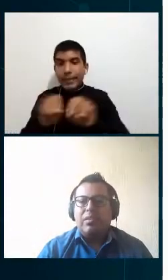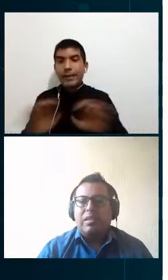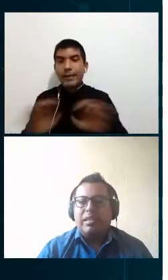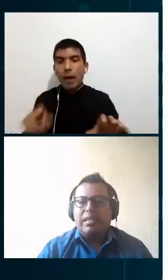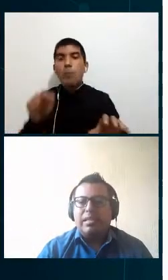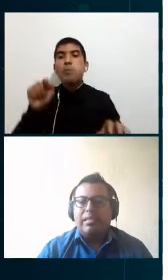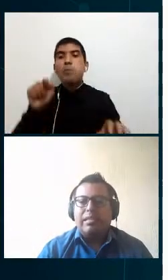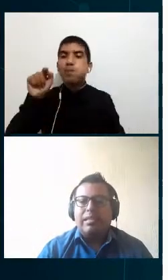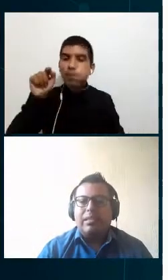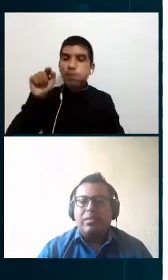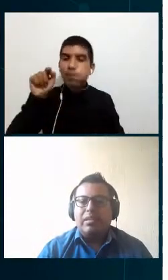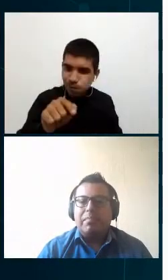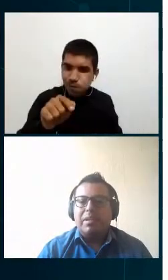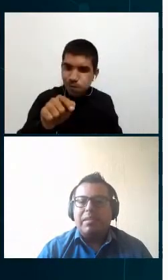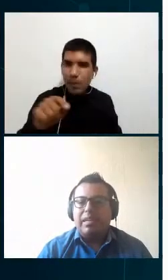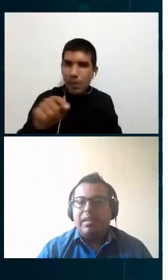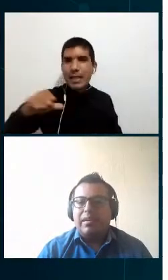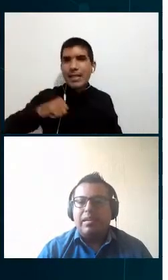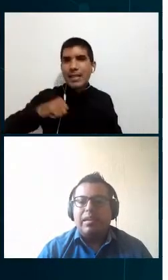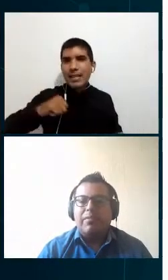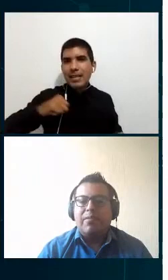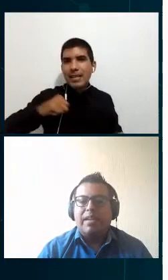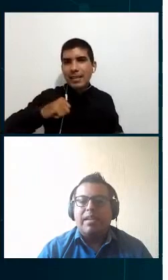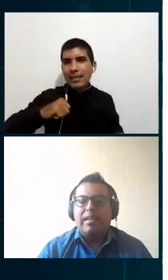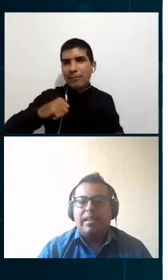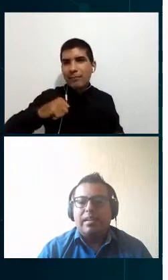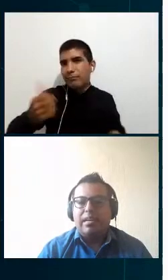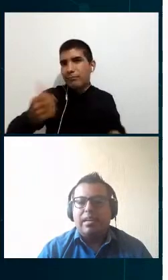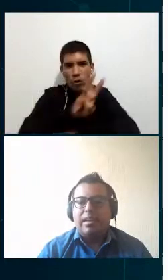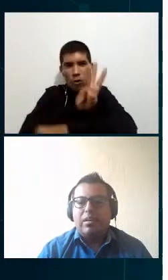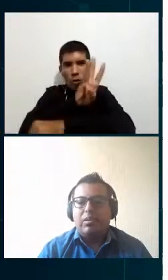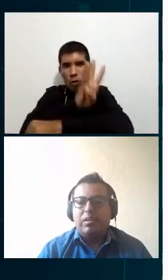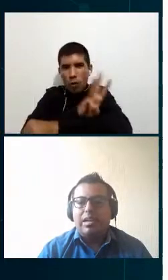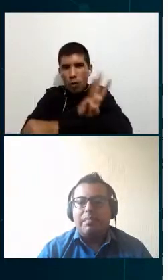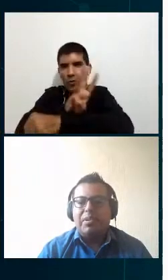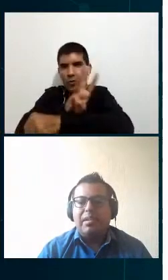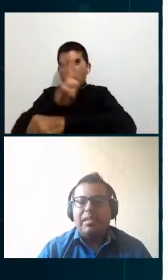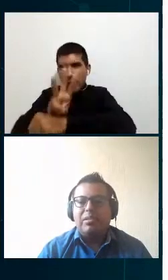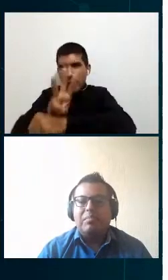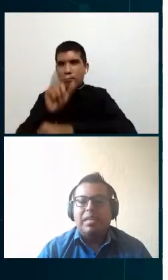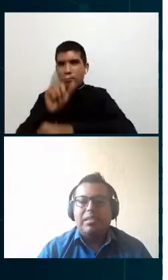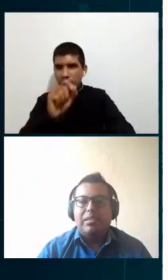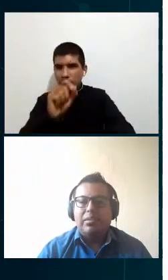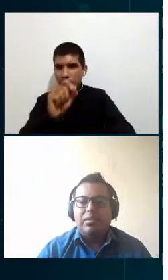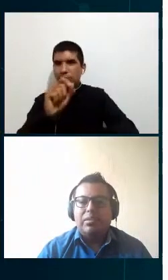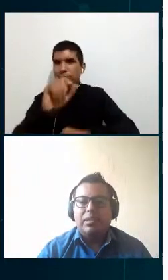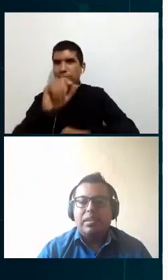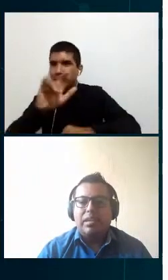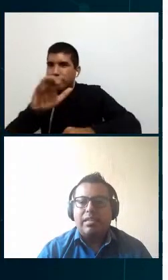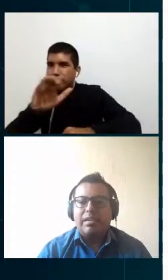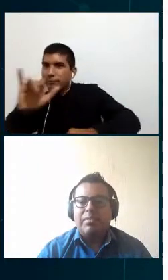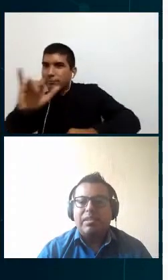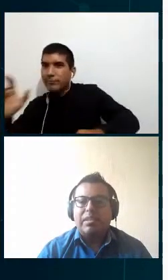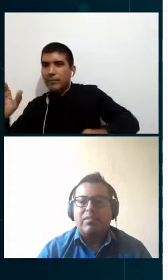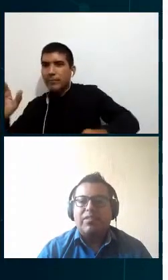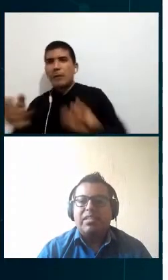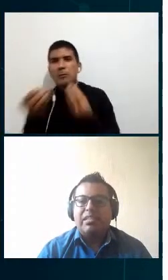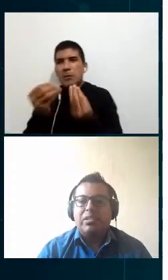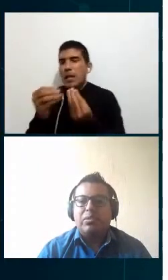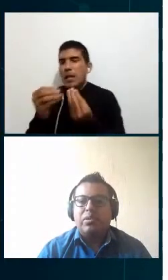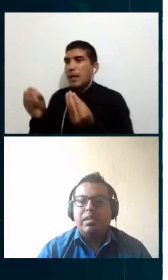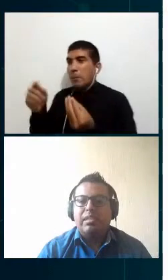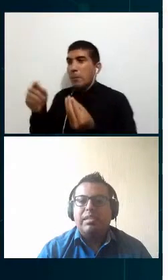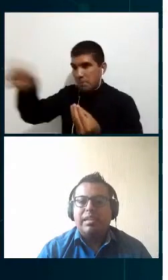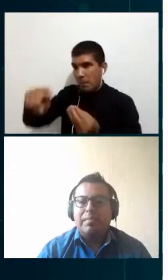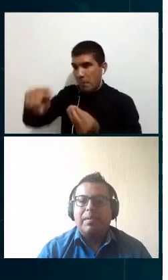fase lo que se trató de implementar fue el envío de datos maestros que tenemos aquí con